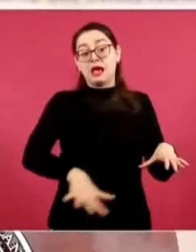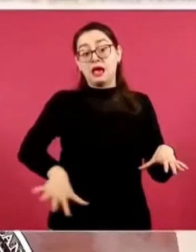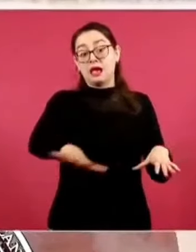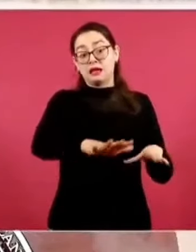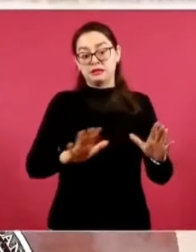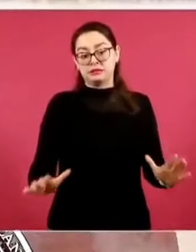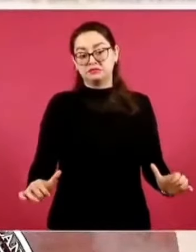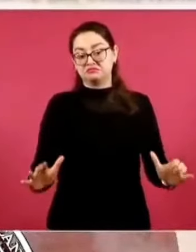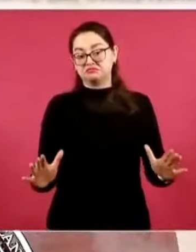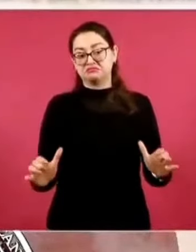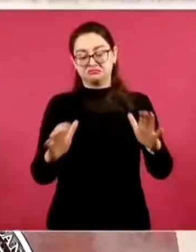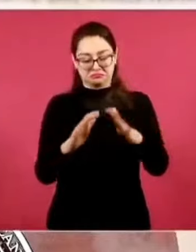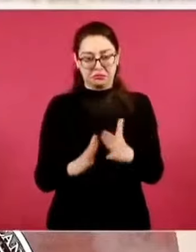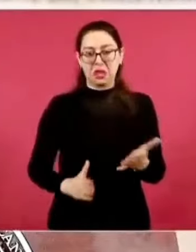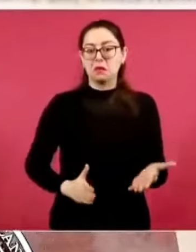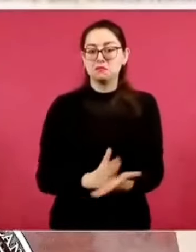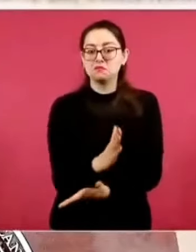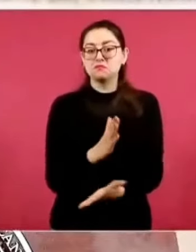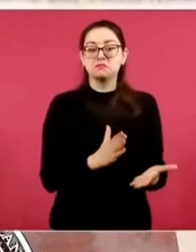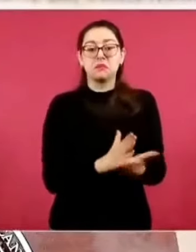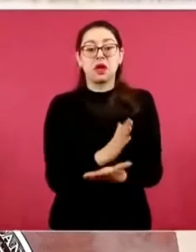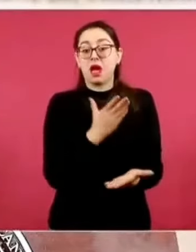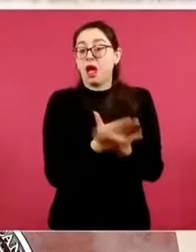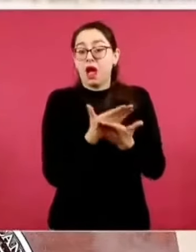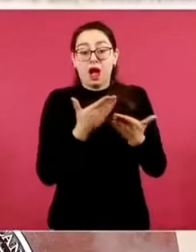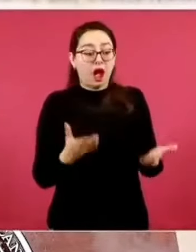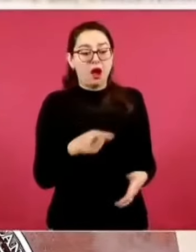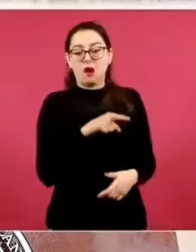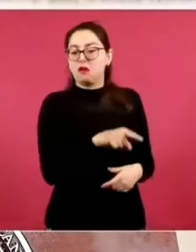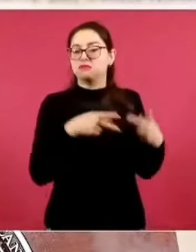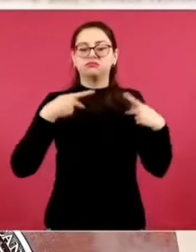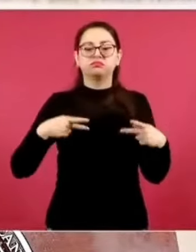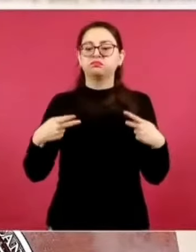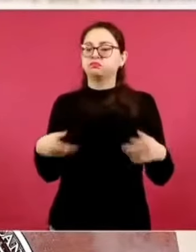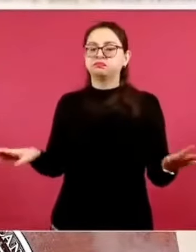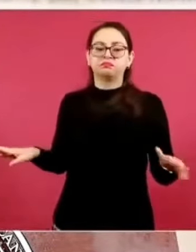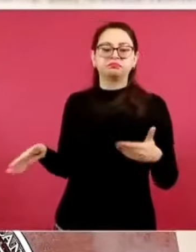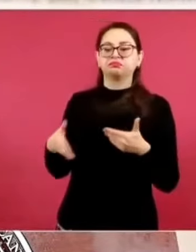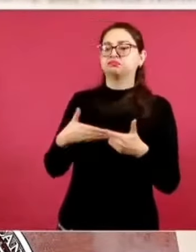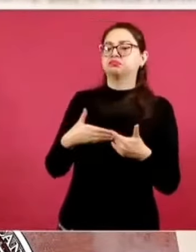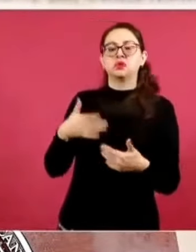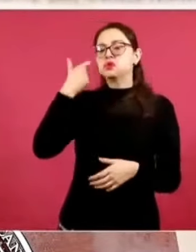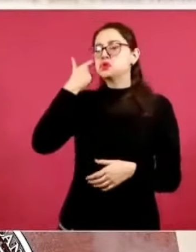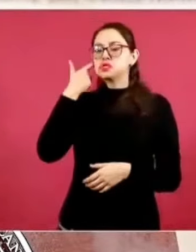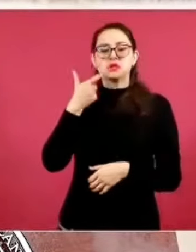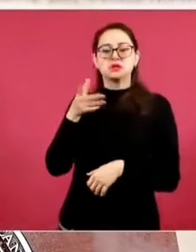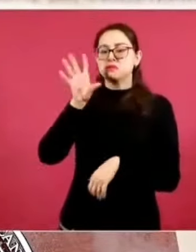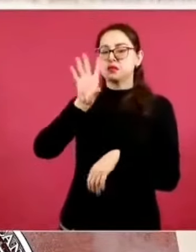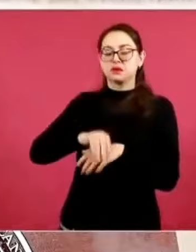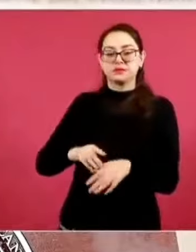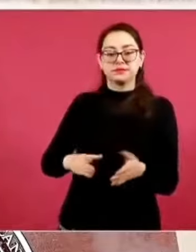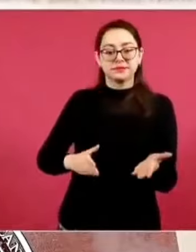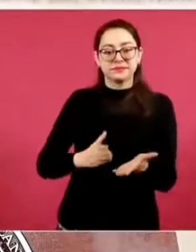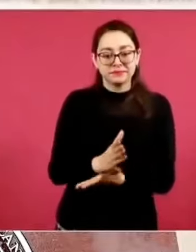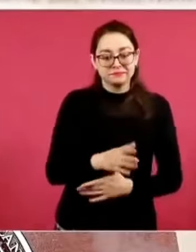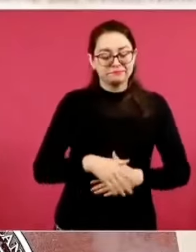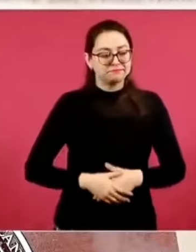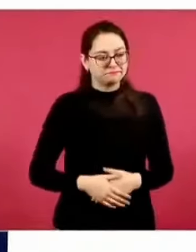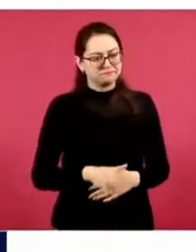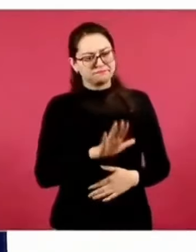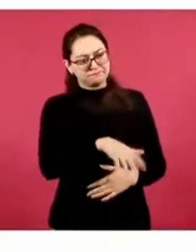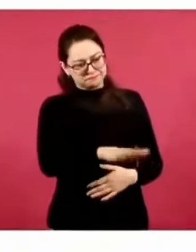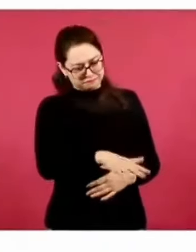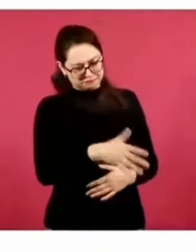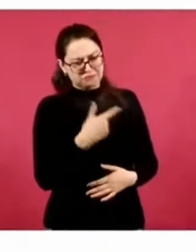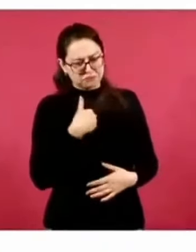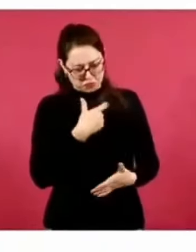través de su representación en Chiapas, se encuentra dialogando y acordando los términos para poder otorgar una indemnización a